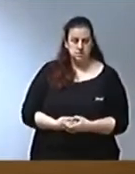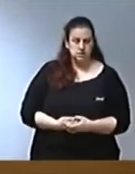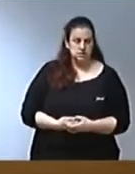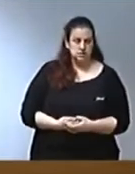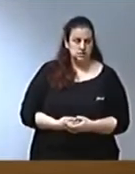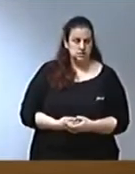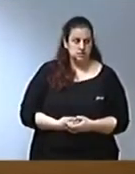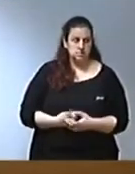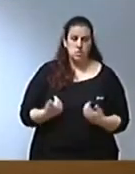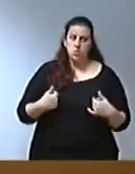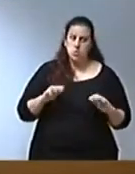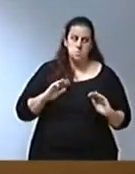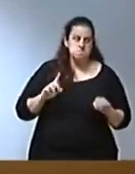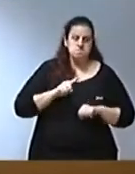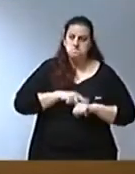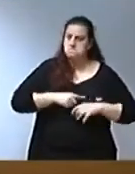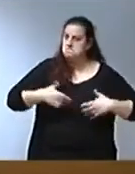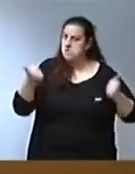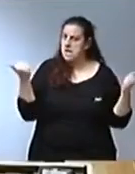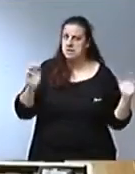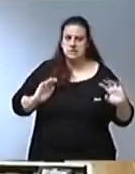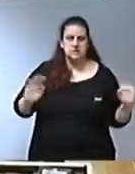No voy a robarles más tiempo.